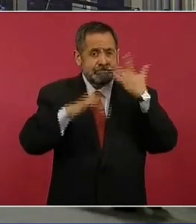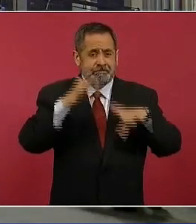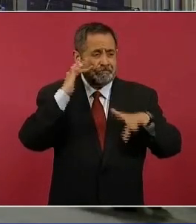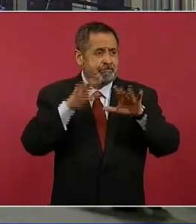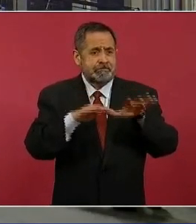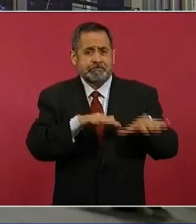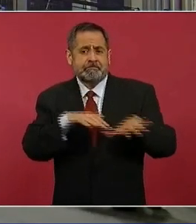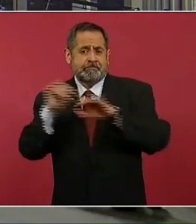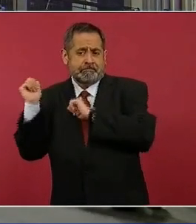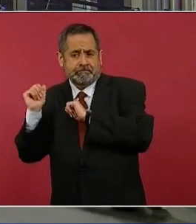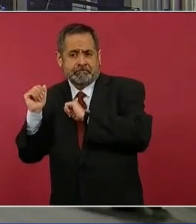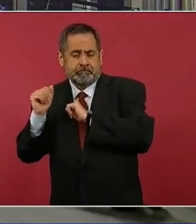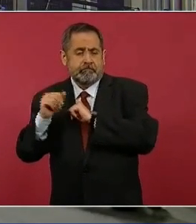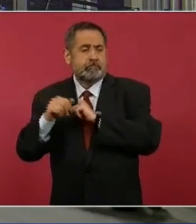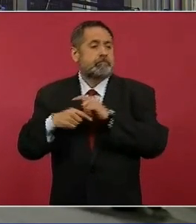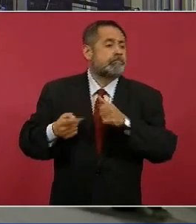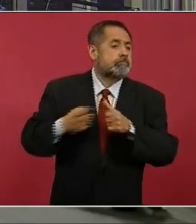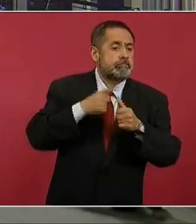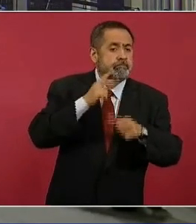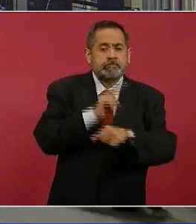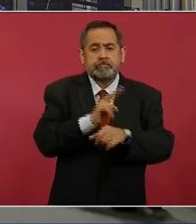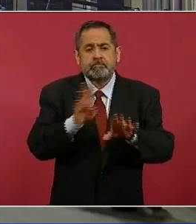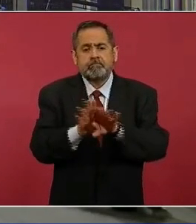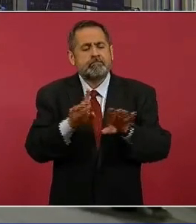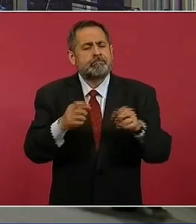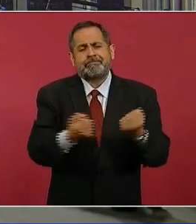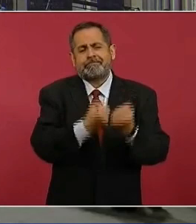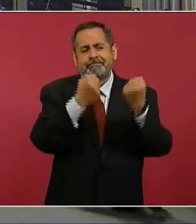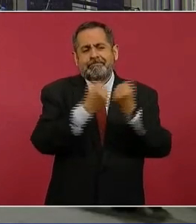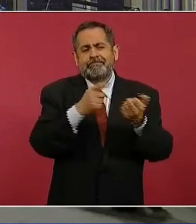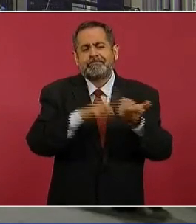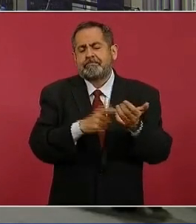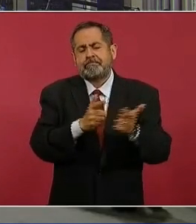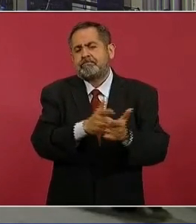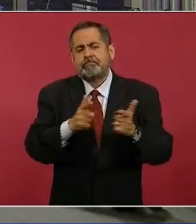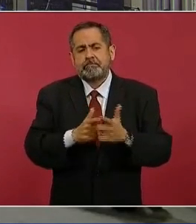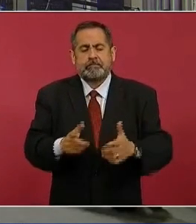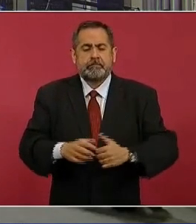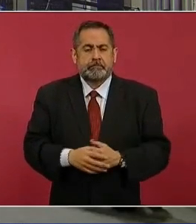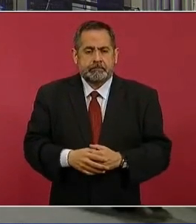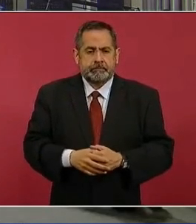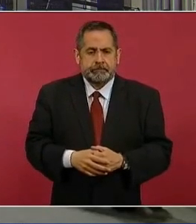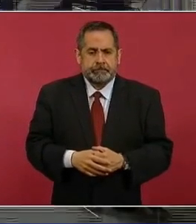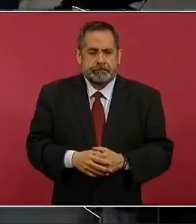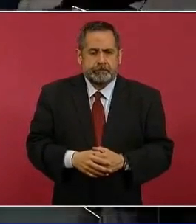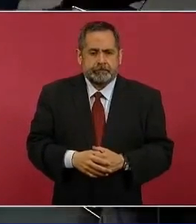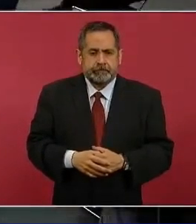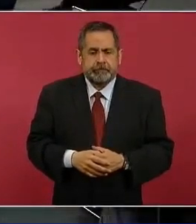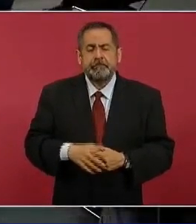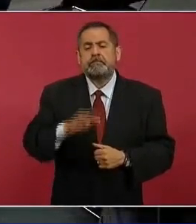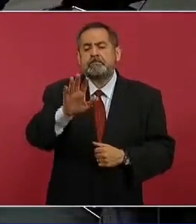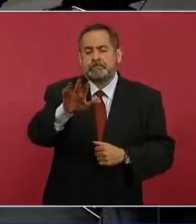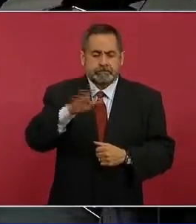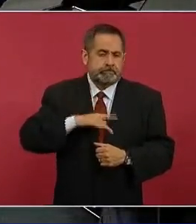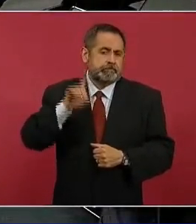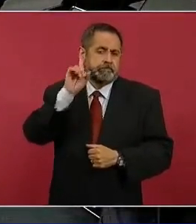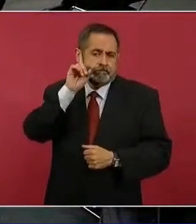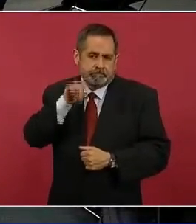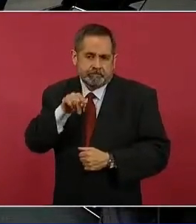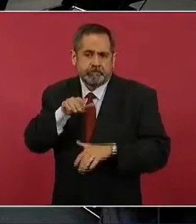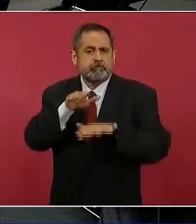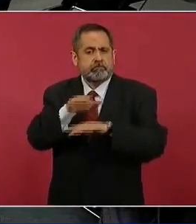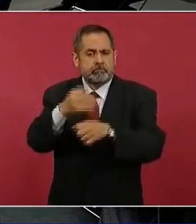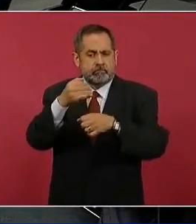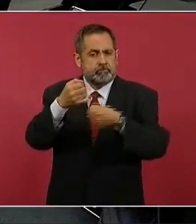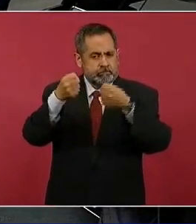atienden este tema de seguridad por parte de estos enfrentamientos de grupos del crimen. Pues mañana vamos a informar sobre seguridad